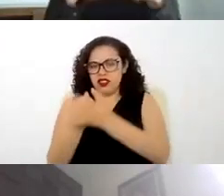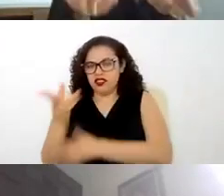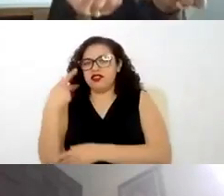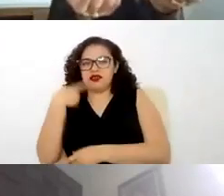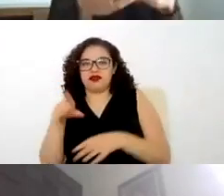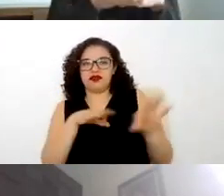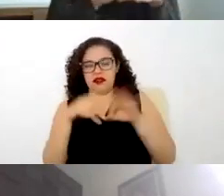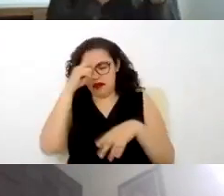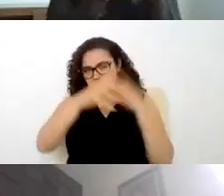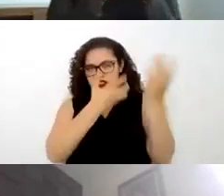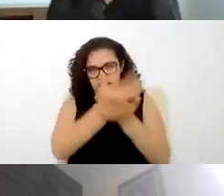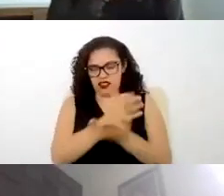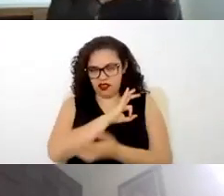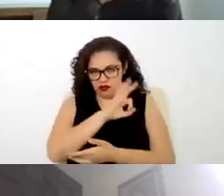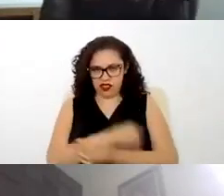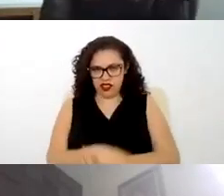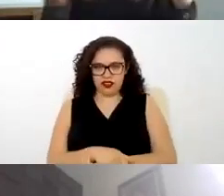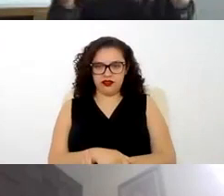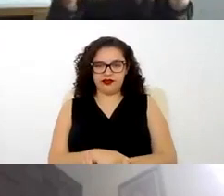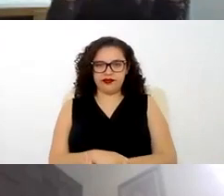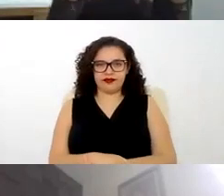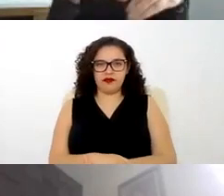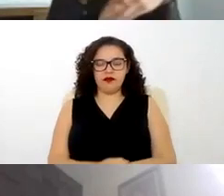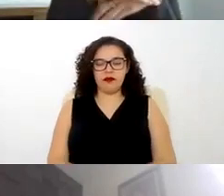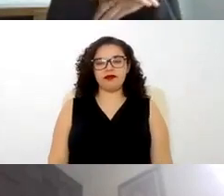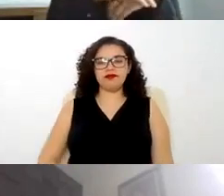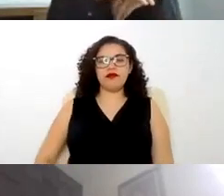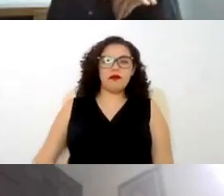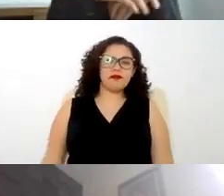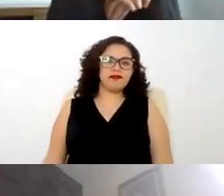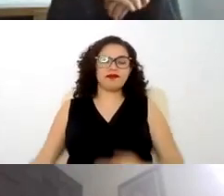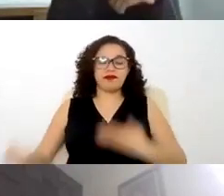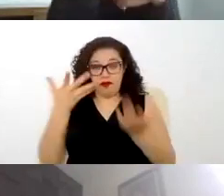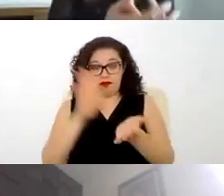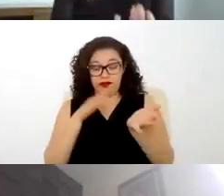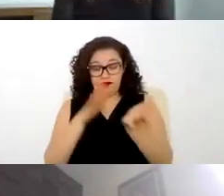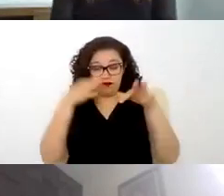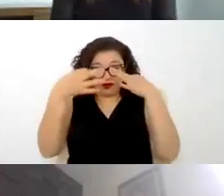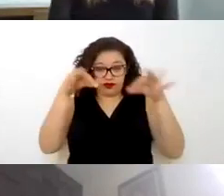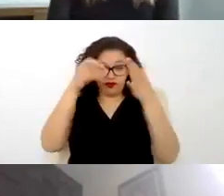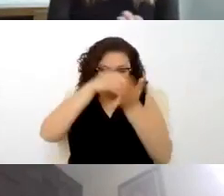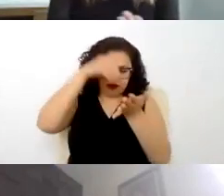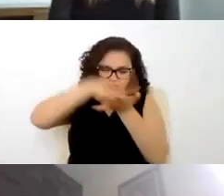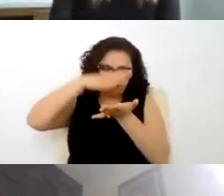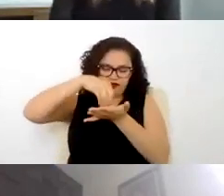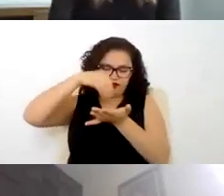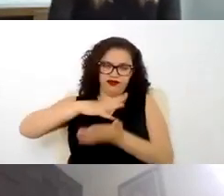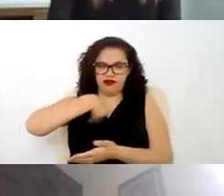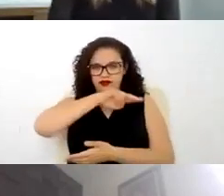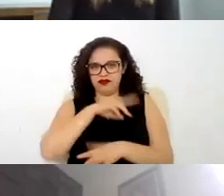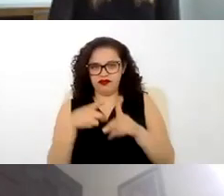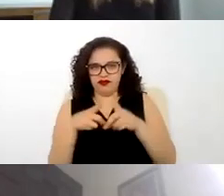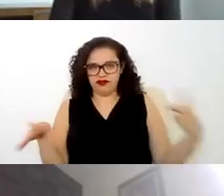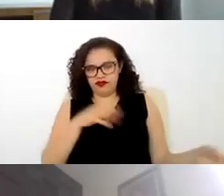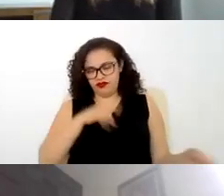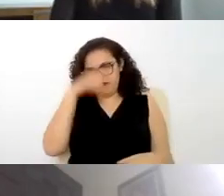para tener un descanso entonces aquí en este documento es donde podemos desarrollar cómo van a cómo va a